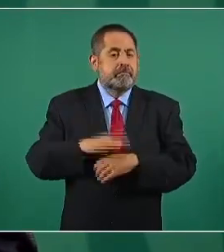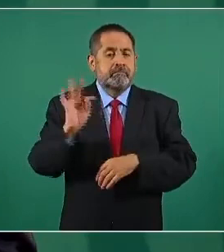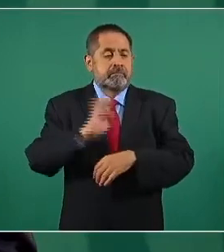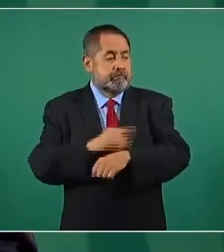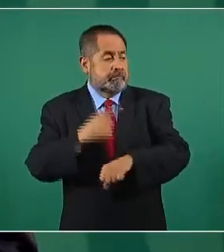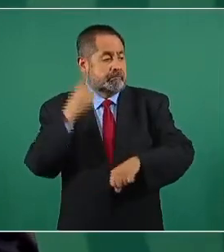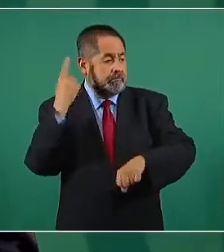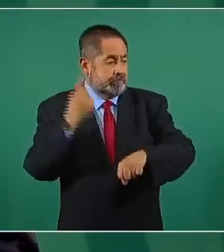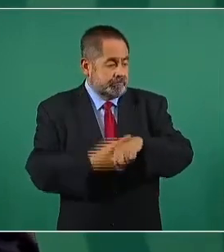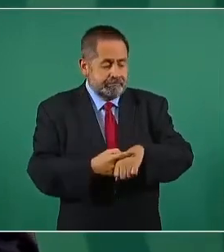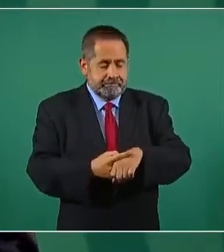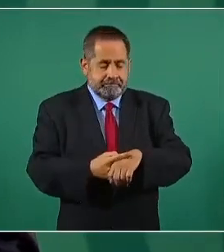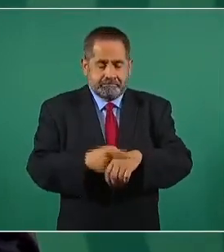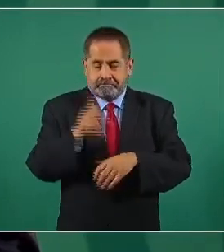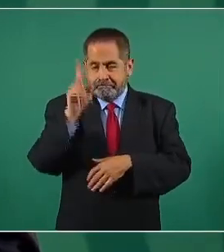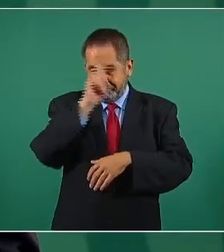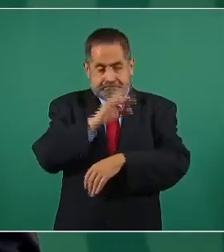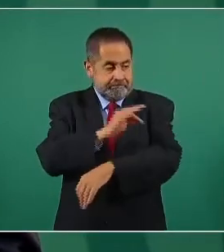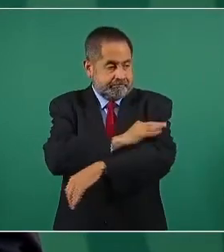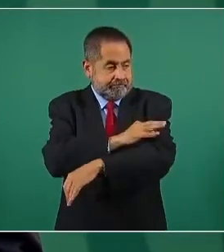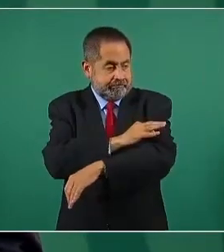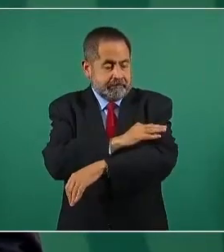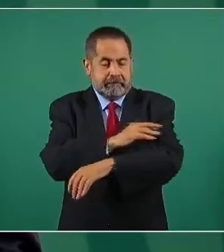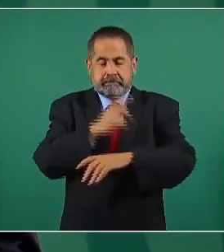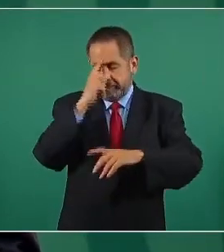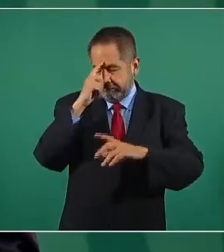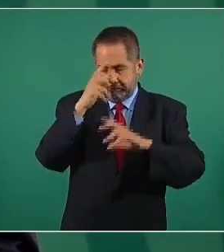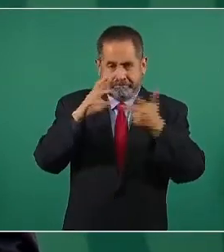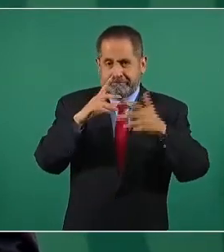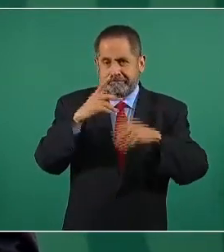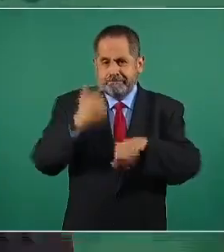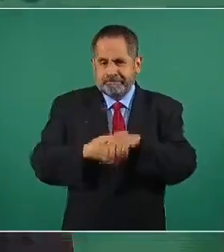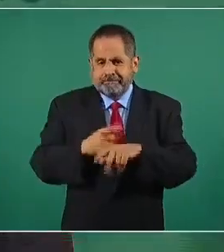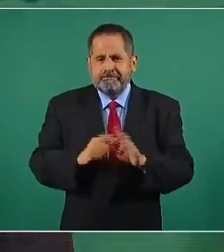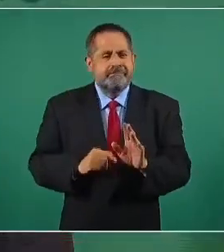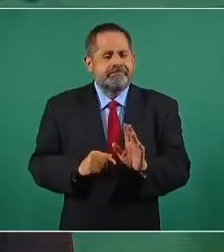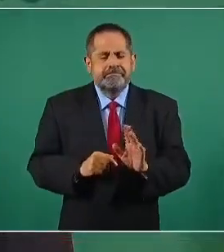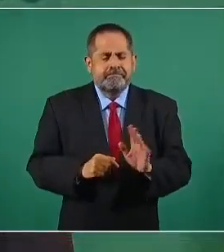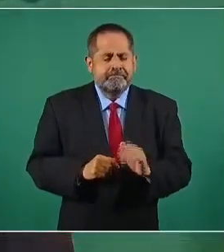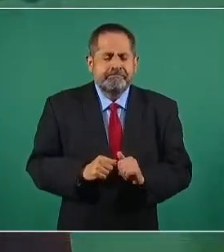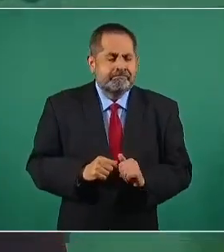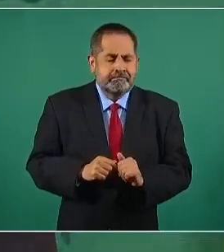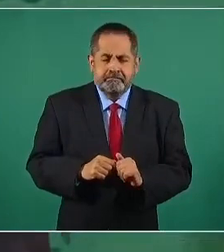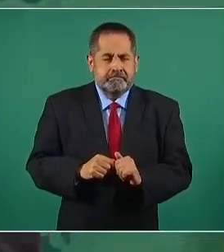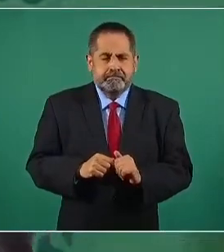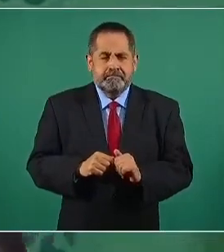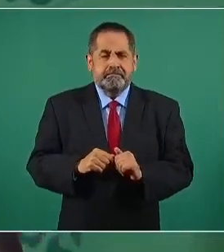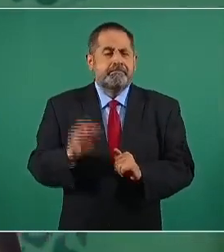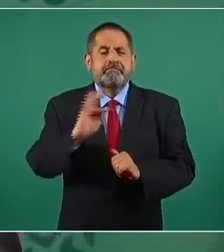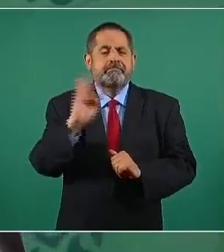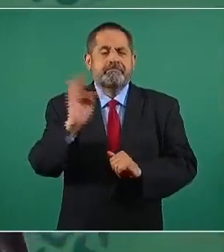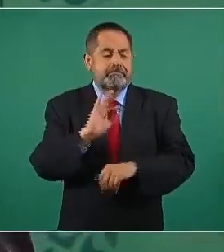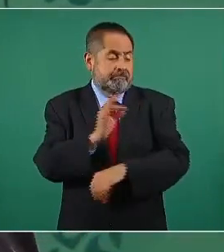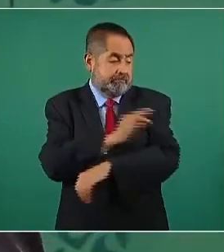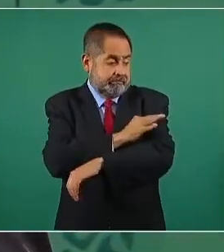reacciones, si nos iba a afectar con reacciones